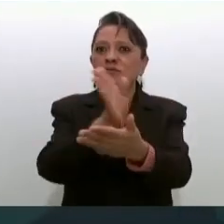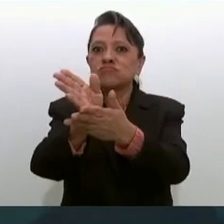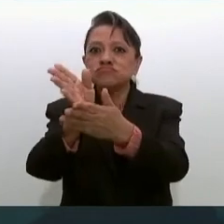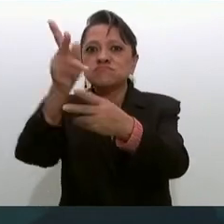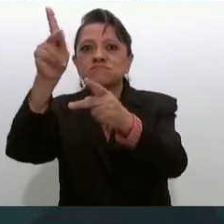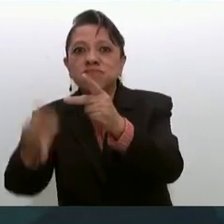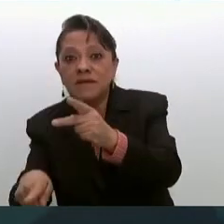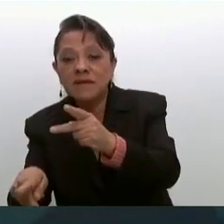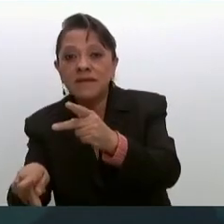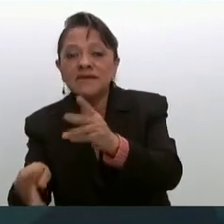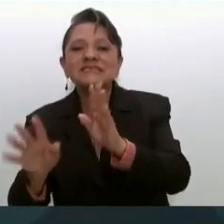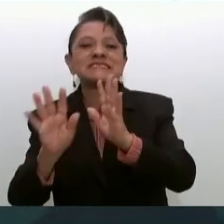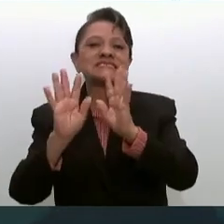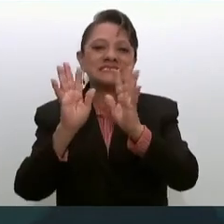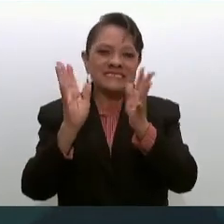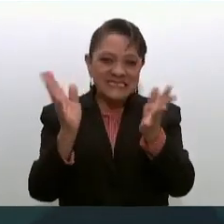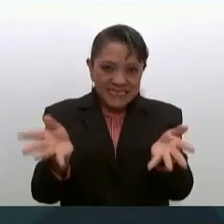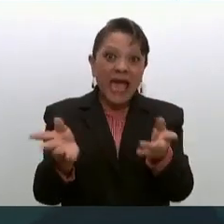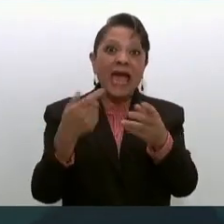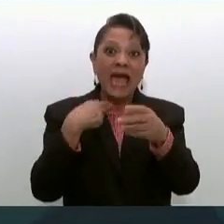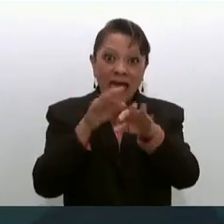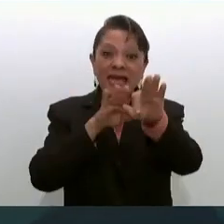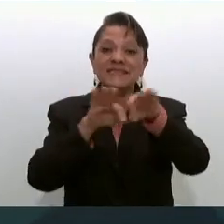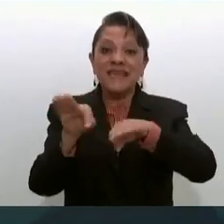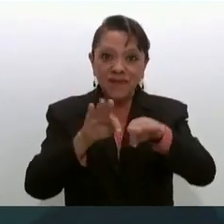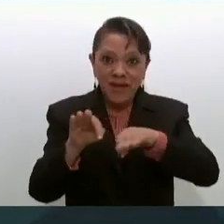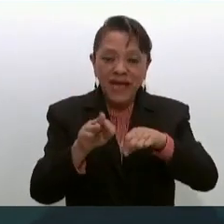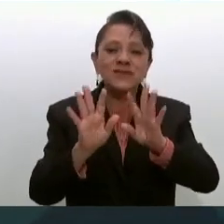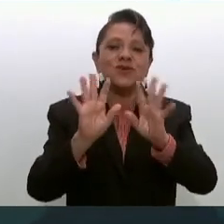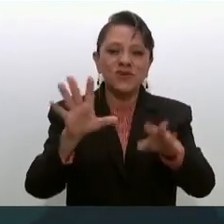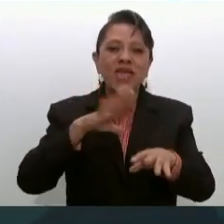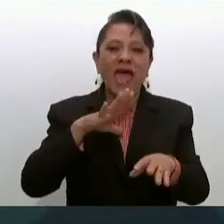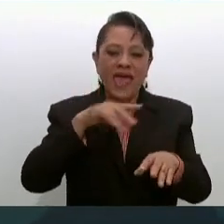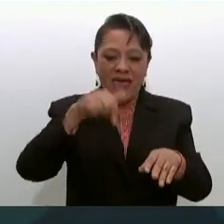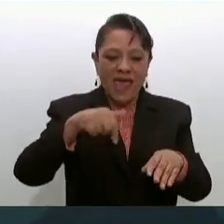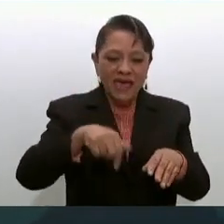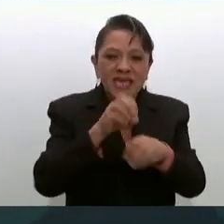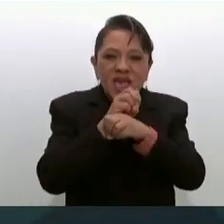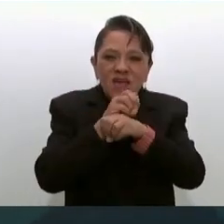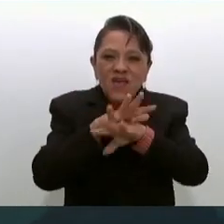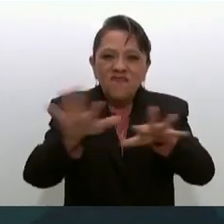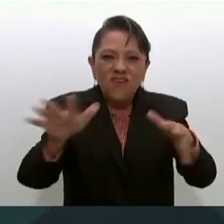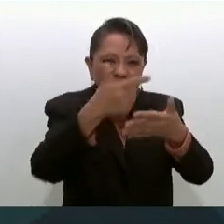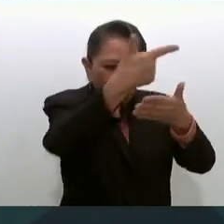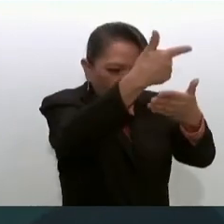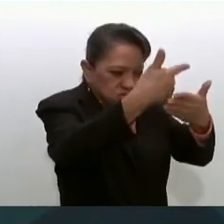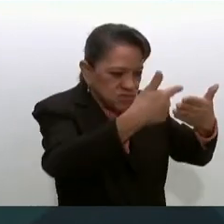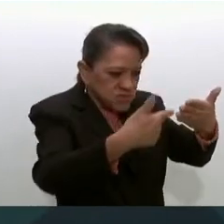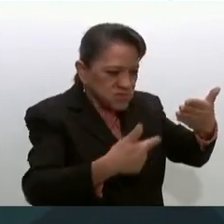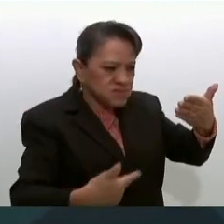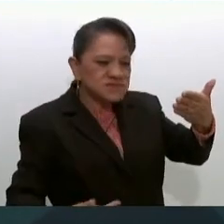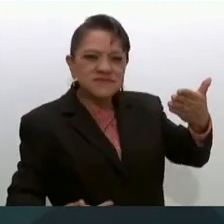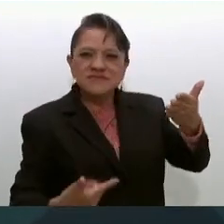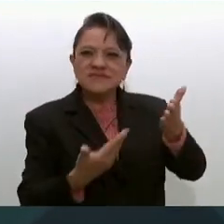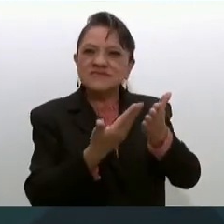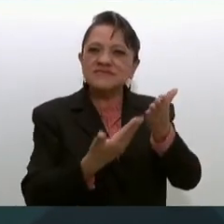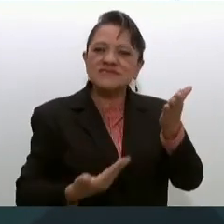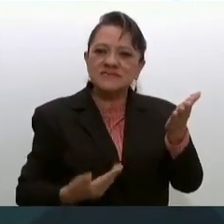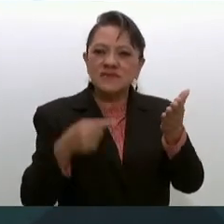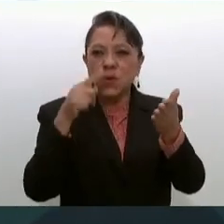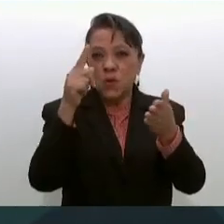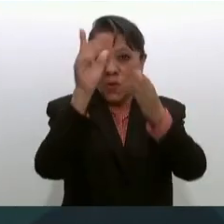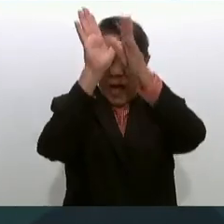ya tengo aquí el informe de un